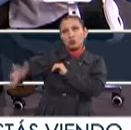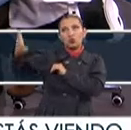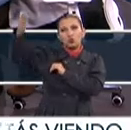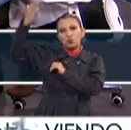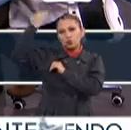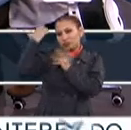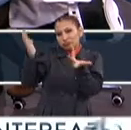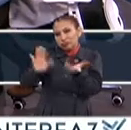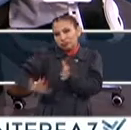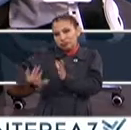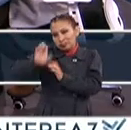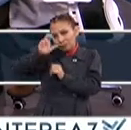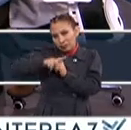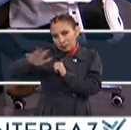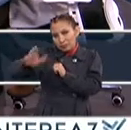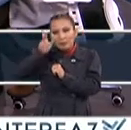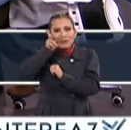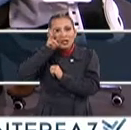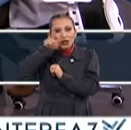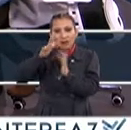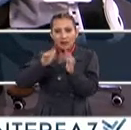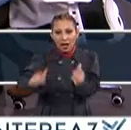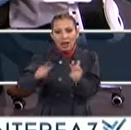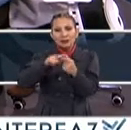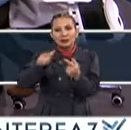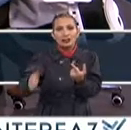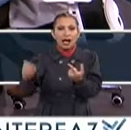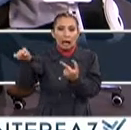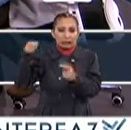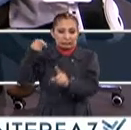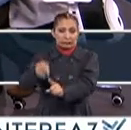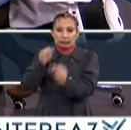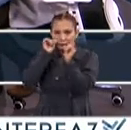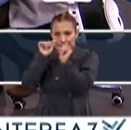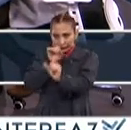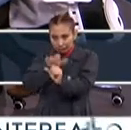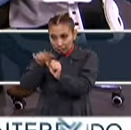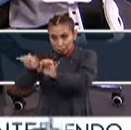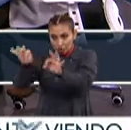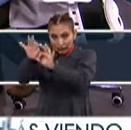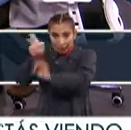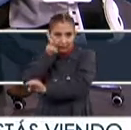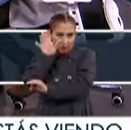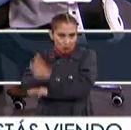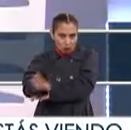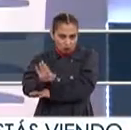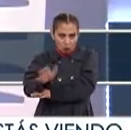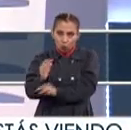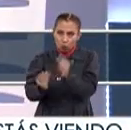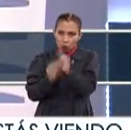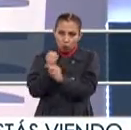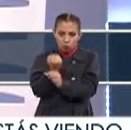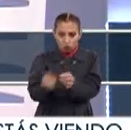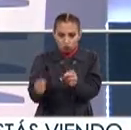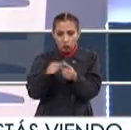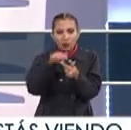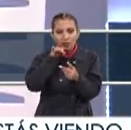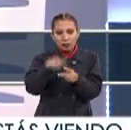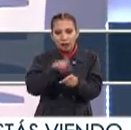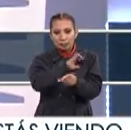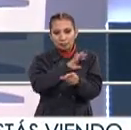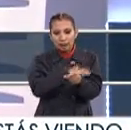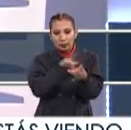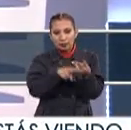remontamos Evidentemente al ámbito europeo Sobre todo Francia A Francia le vamos a dar Particular atención Por la importancia Que tienen sus vinos A nivel mundial Italia